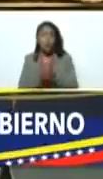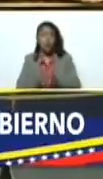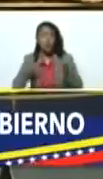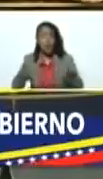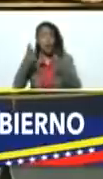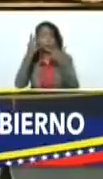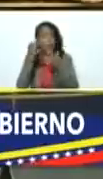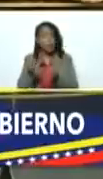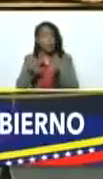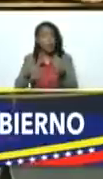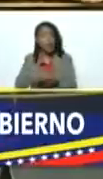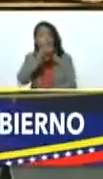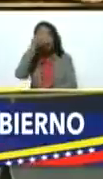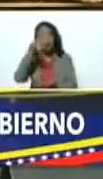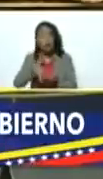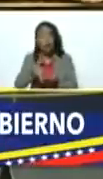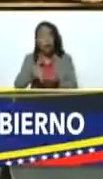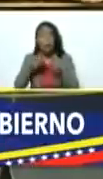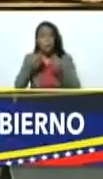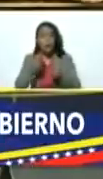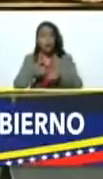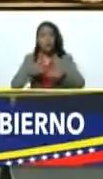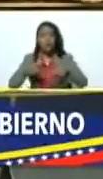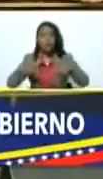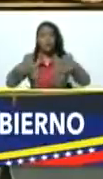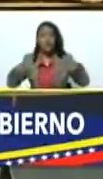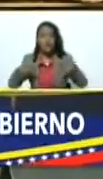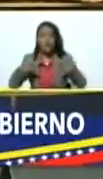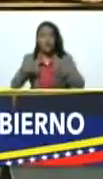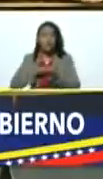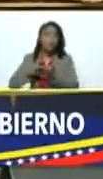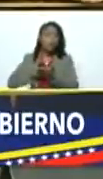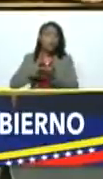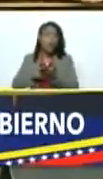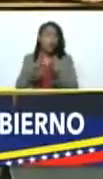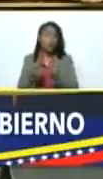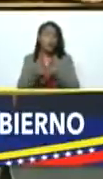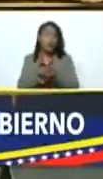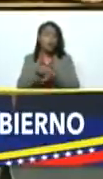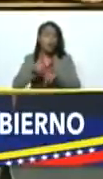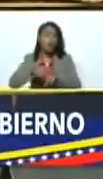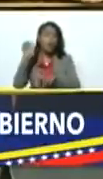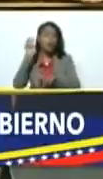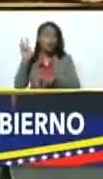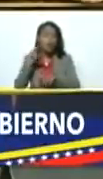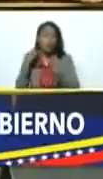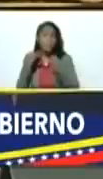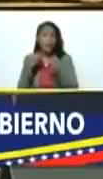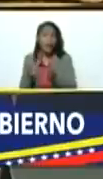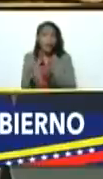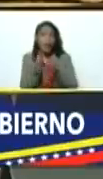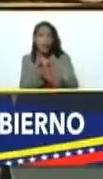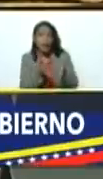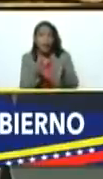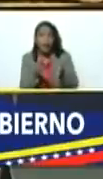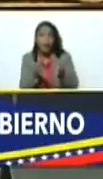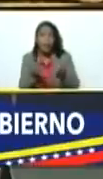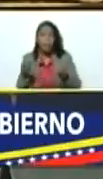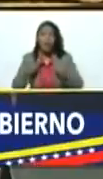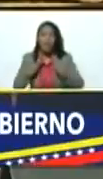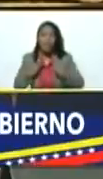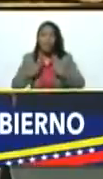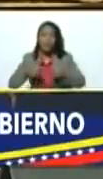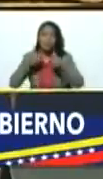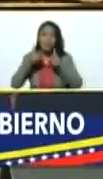entendimiento nacional para el crecimiento y la recuperación integral de Venezuela para el ganar ganar para el vivir